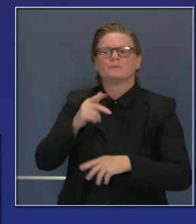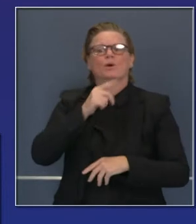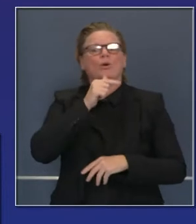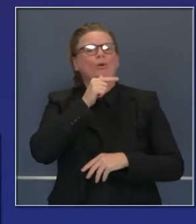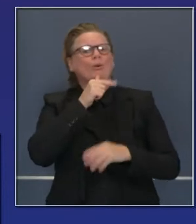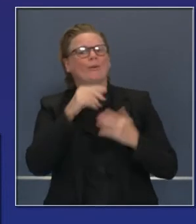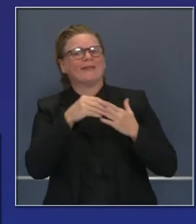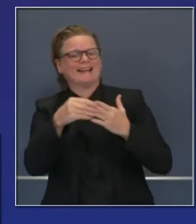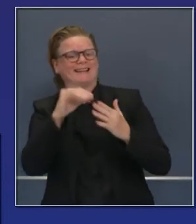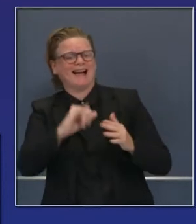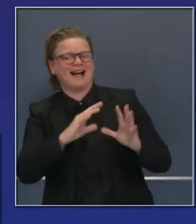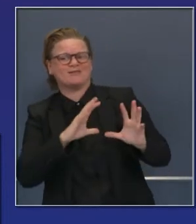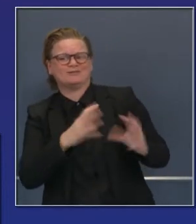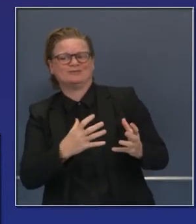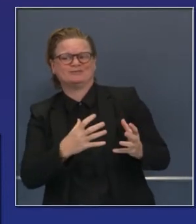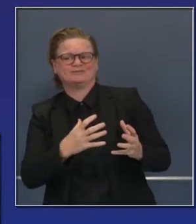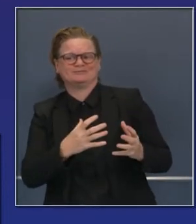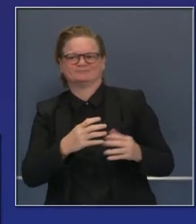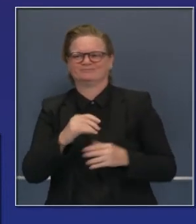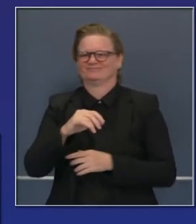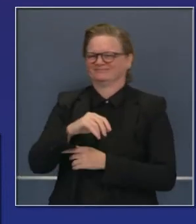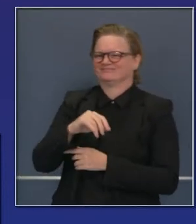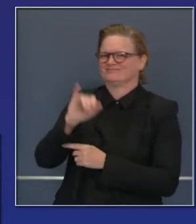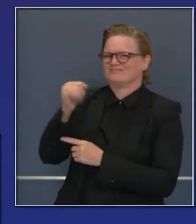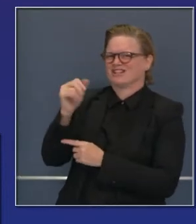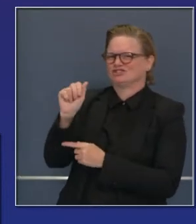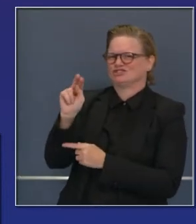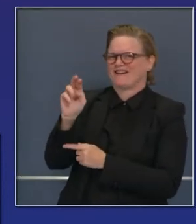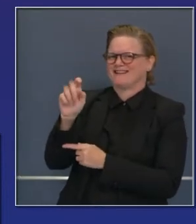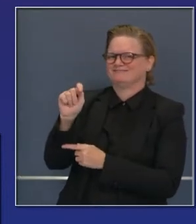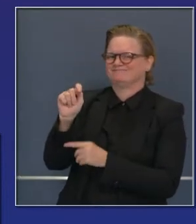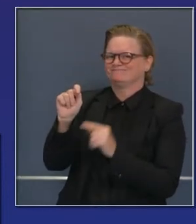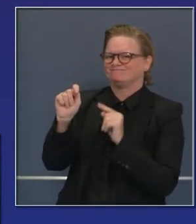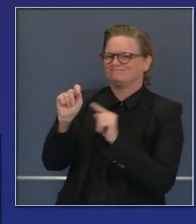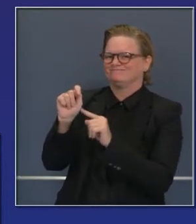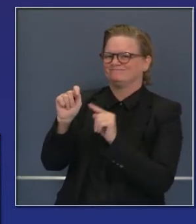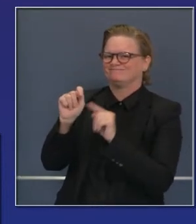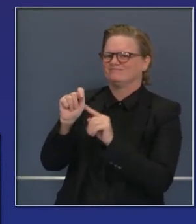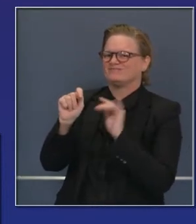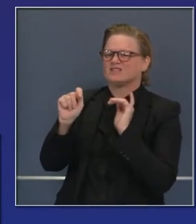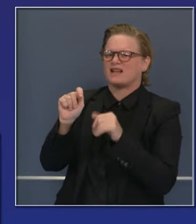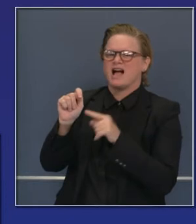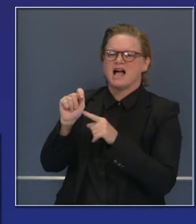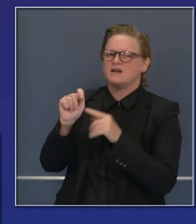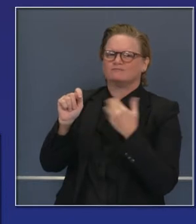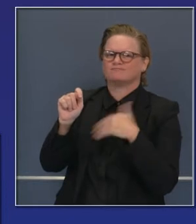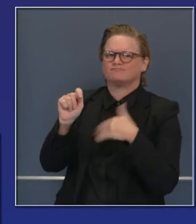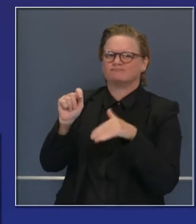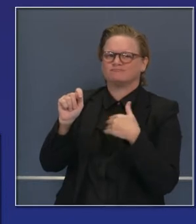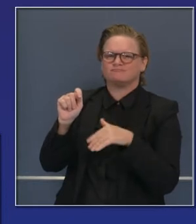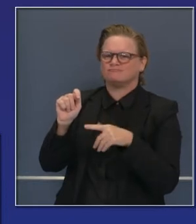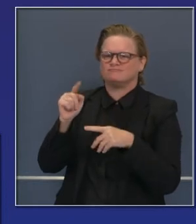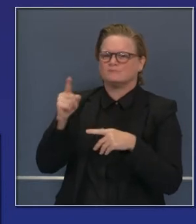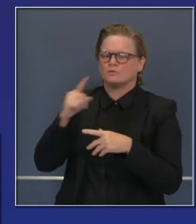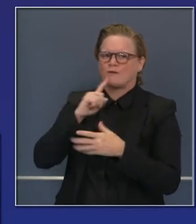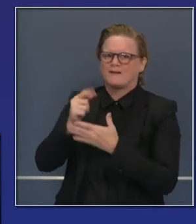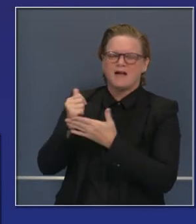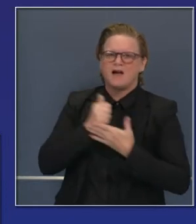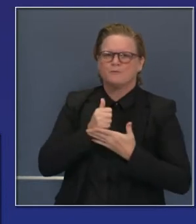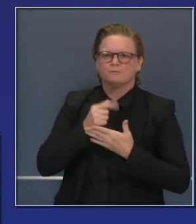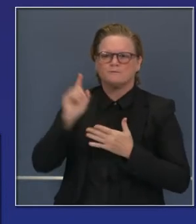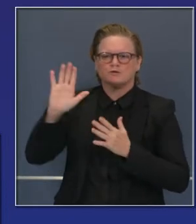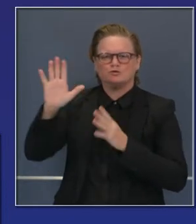que hoy fue anunciada por el presidente electo Biden para ser la próxima secretaria de la